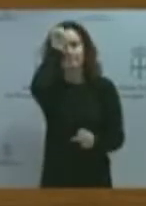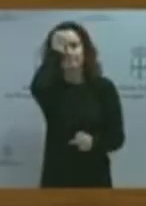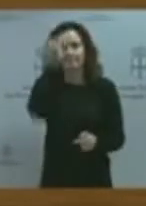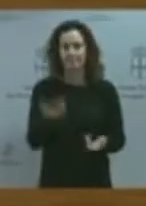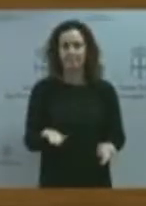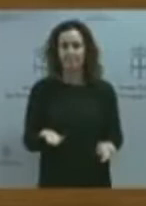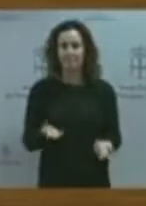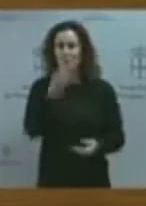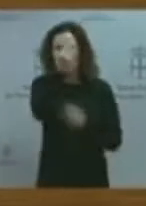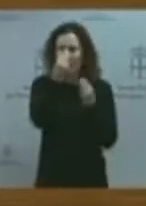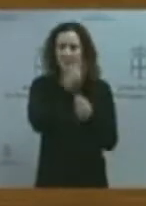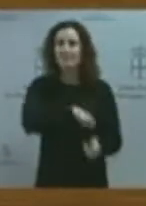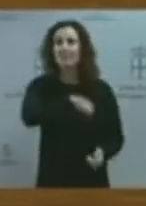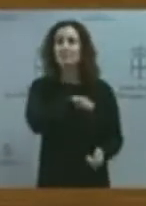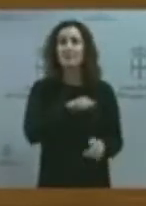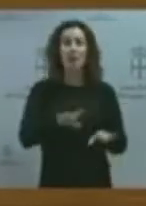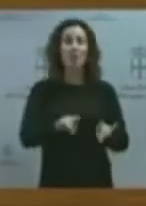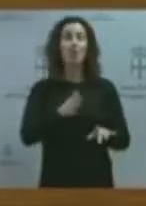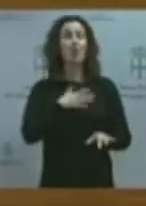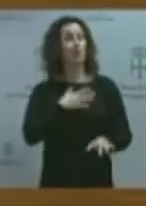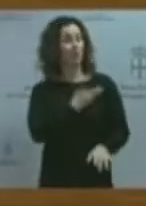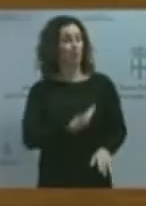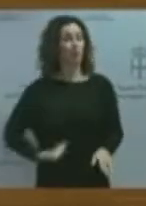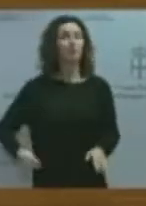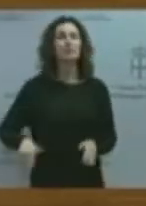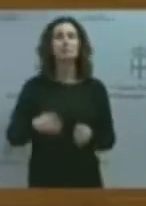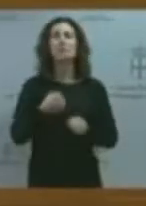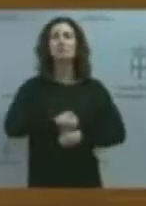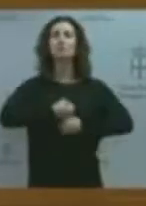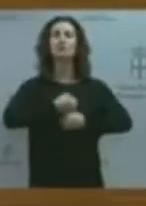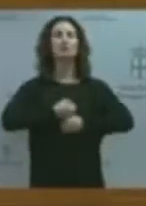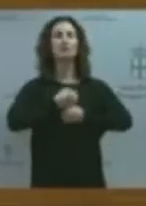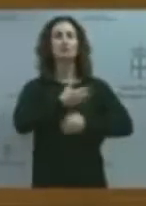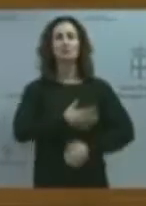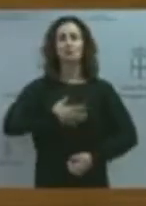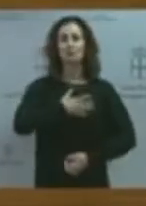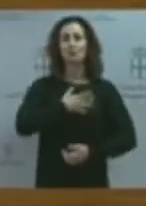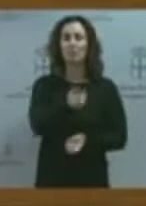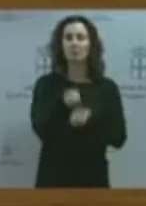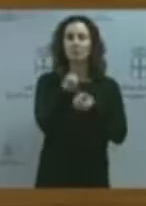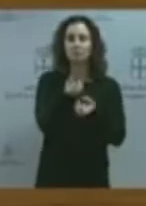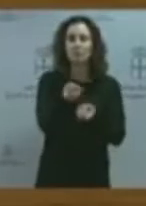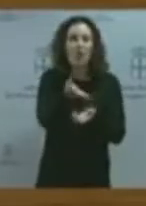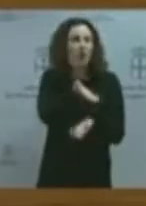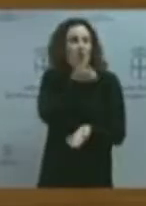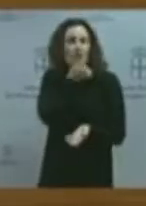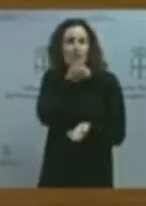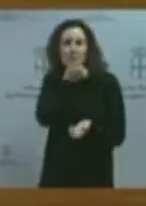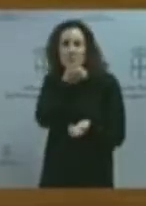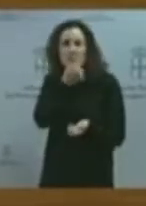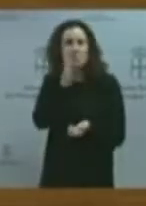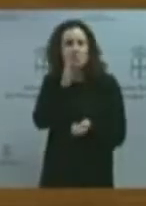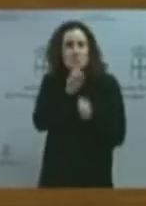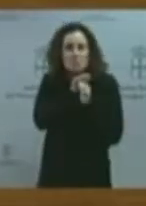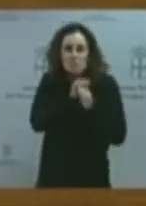y que pueden pasearse a caballo por ella con declaraciones incendiarias y provocadoras en un show permanente de incitación a la crispación.